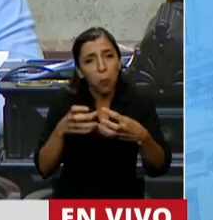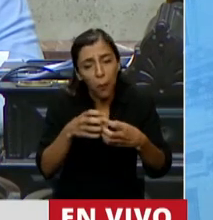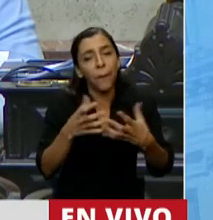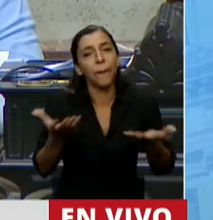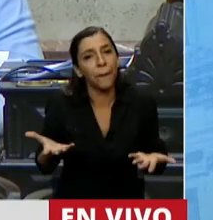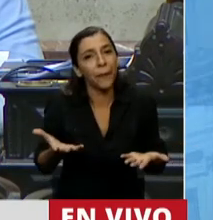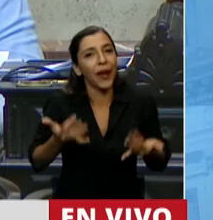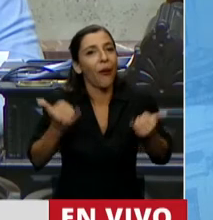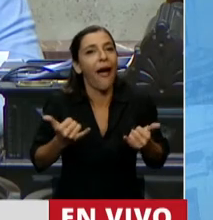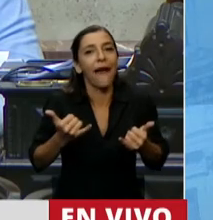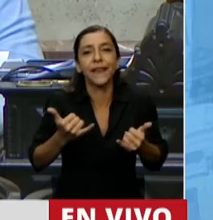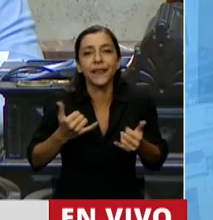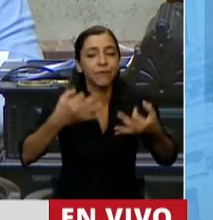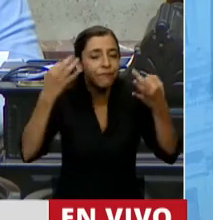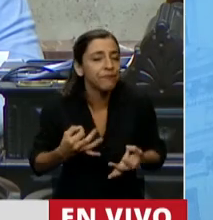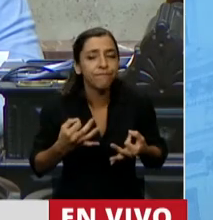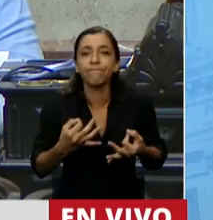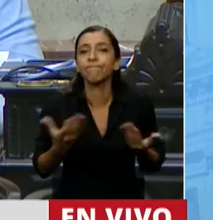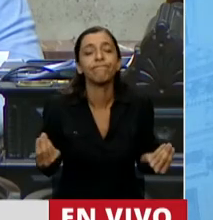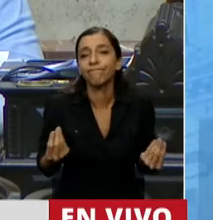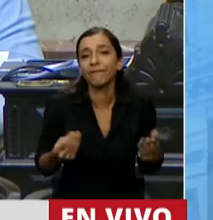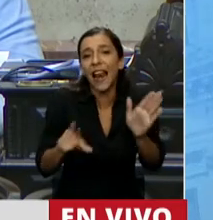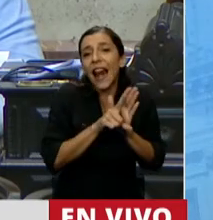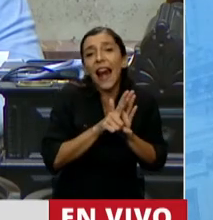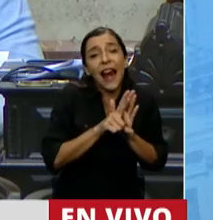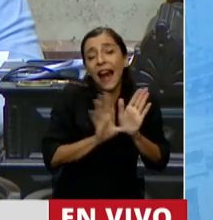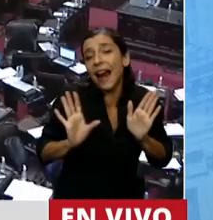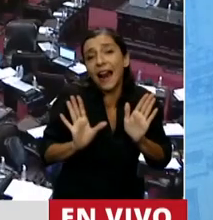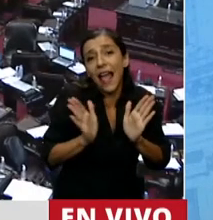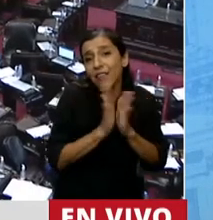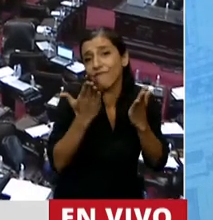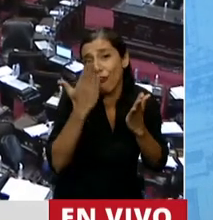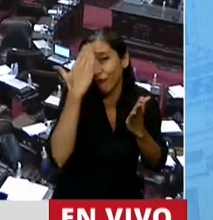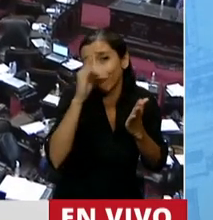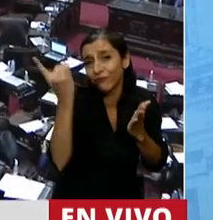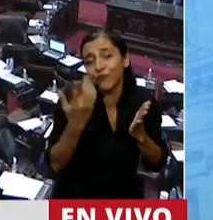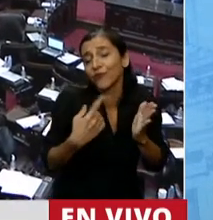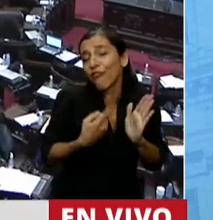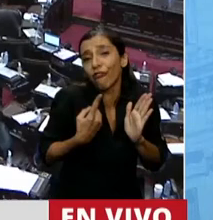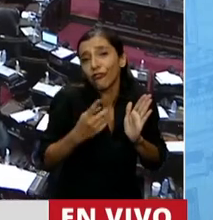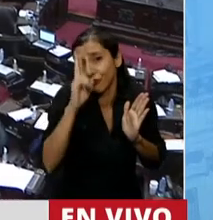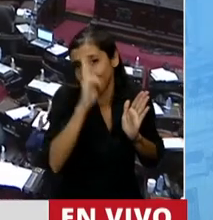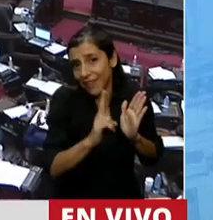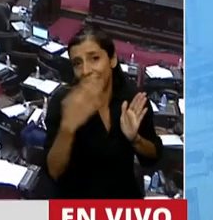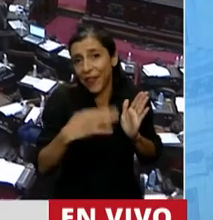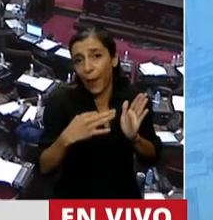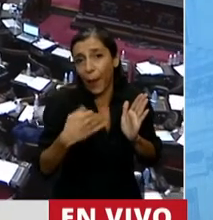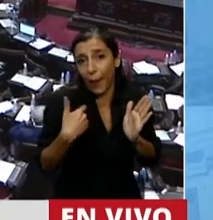una cuestión que en el marco legal encuentra un reparo que no podemos negar ni disimular.